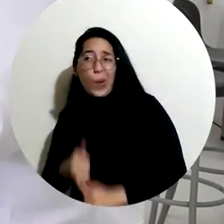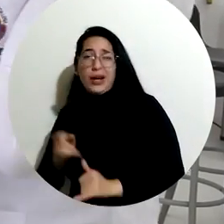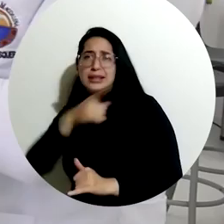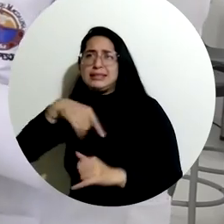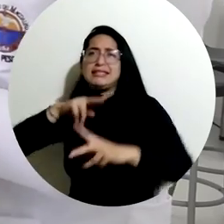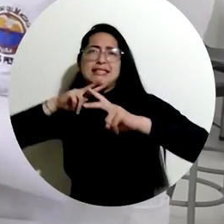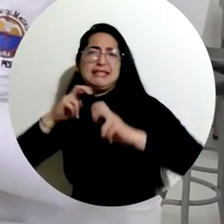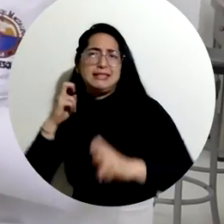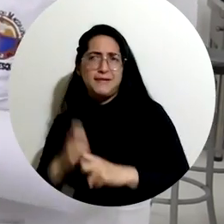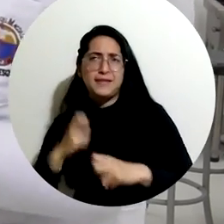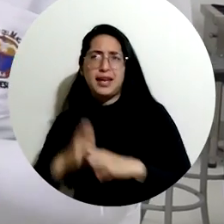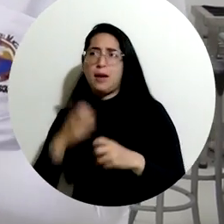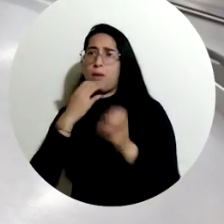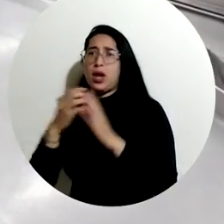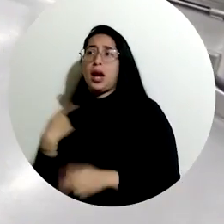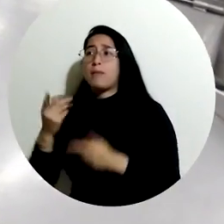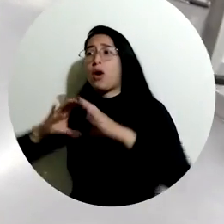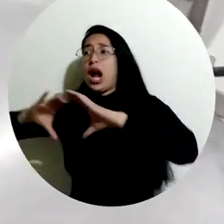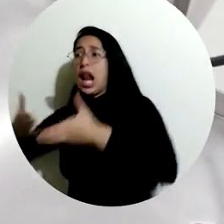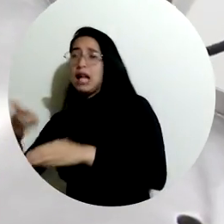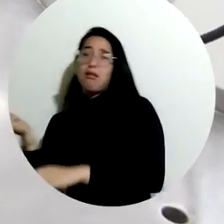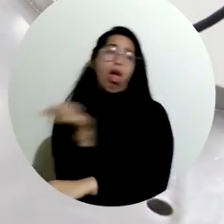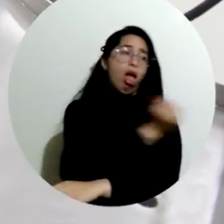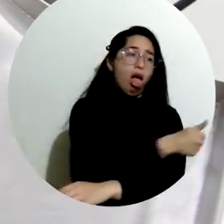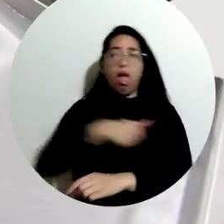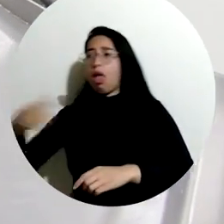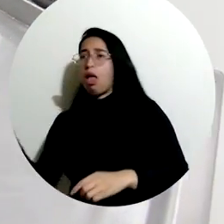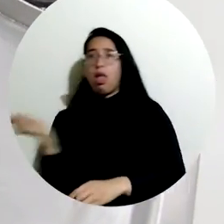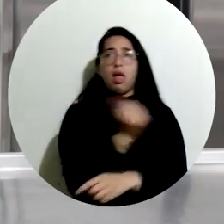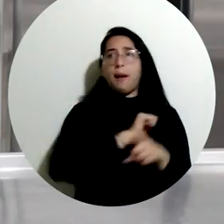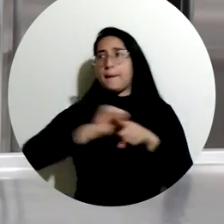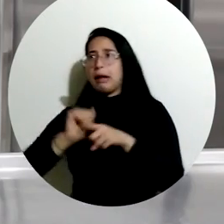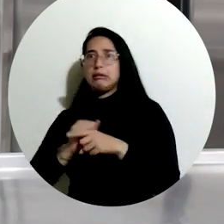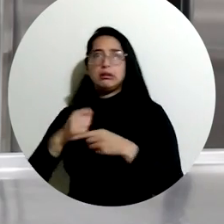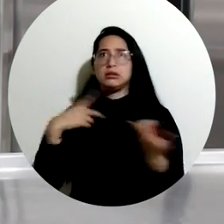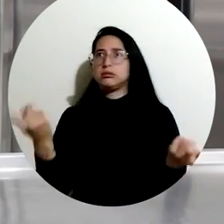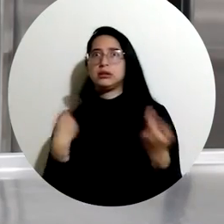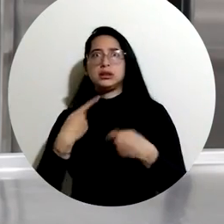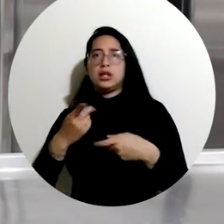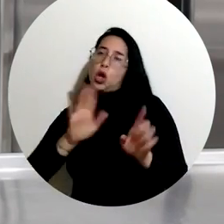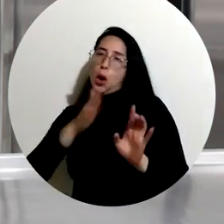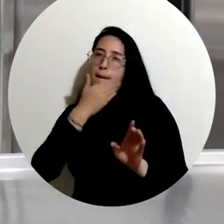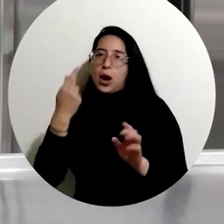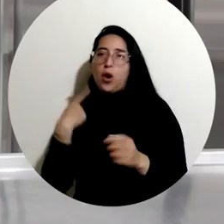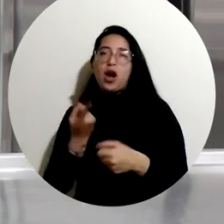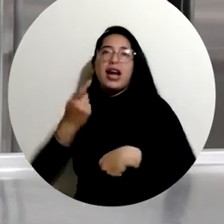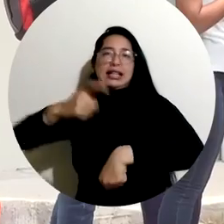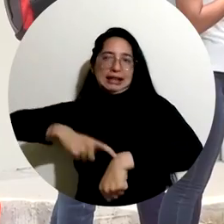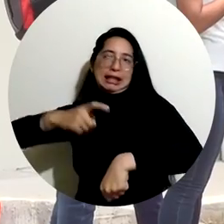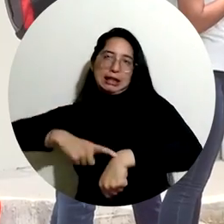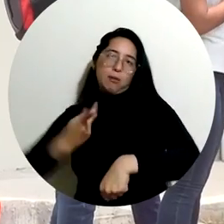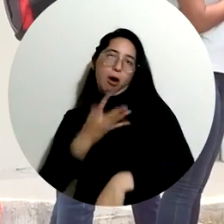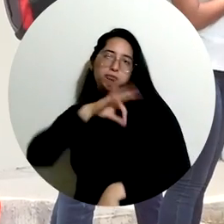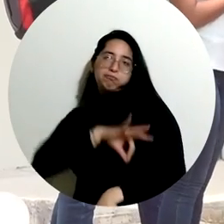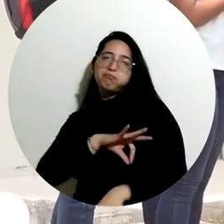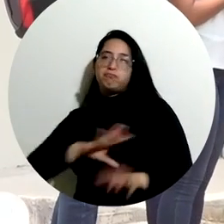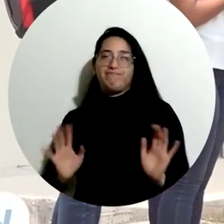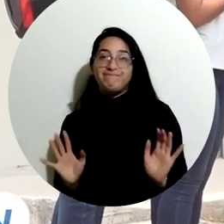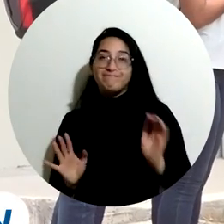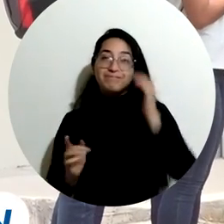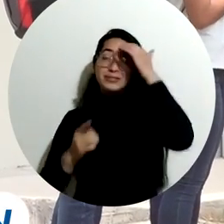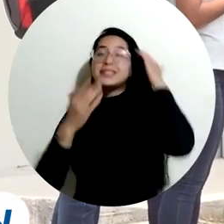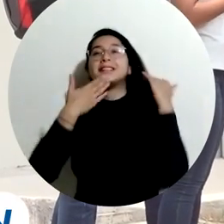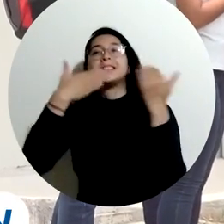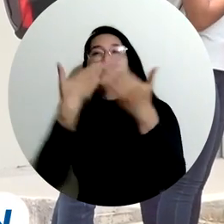que era bastante difícil de pronto trasladarnos en muchas ocasiones a clase, a laboratorio, a hacer prácticas. La verdad es que quiero